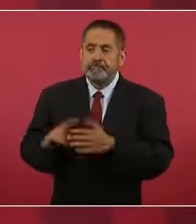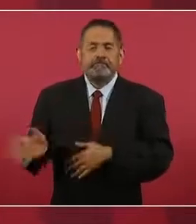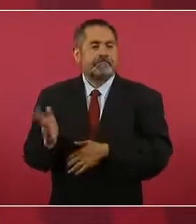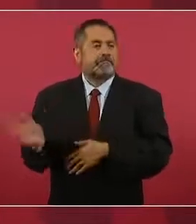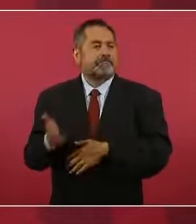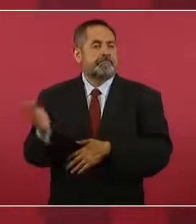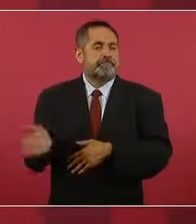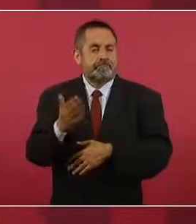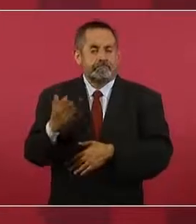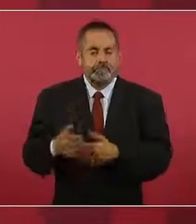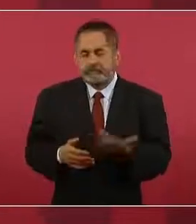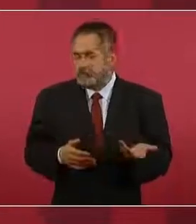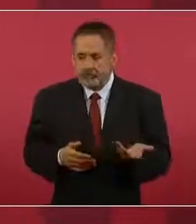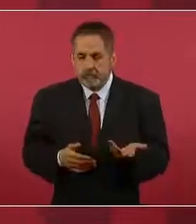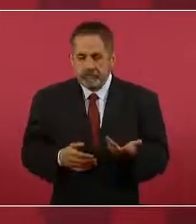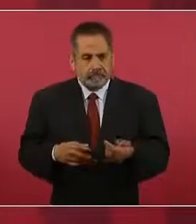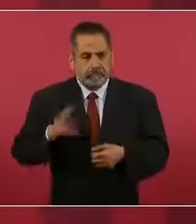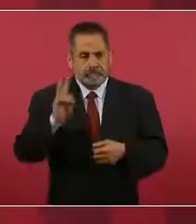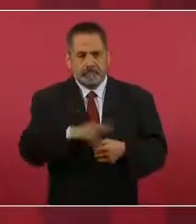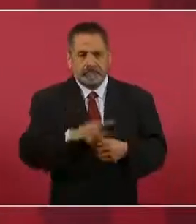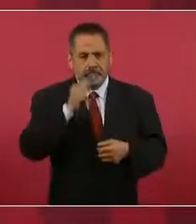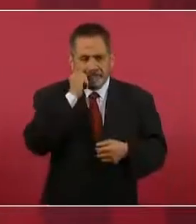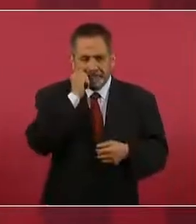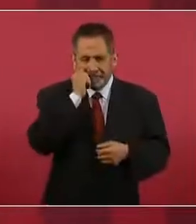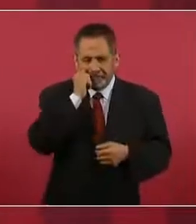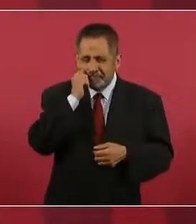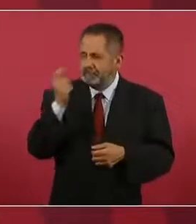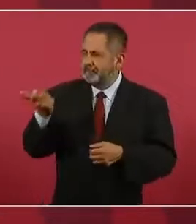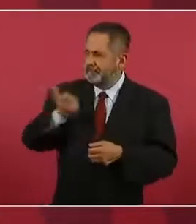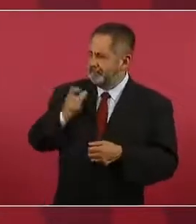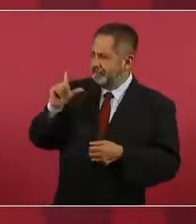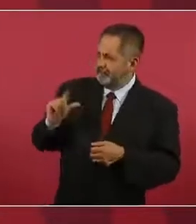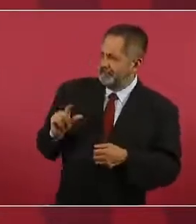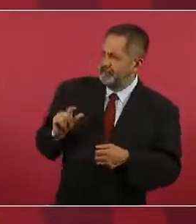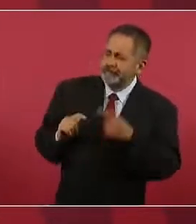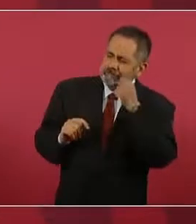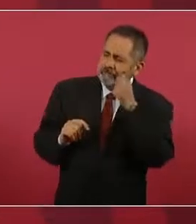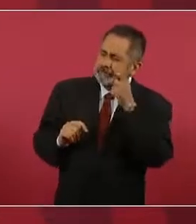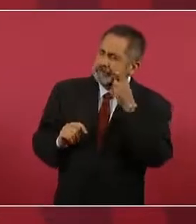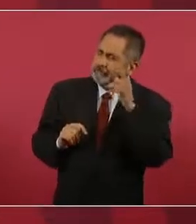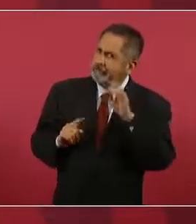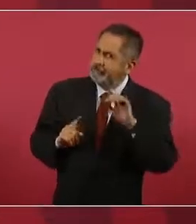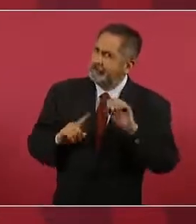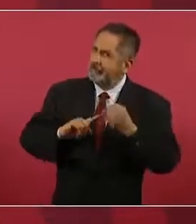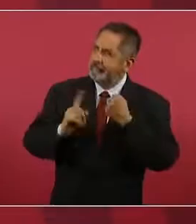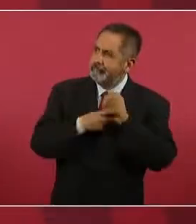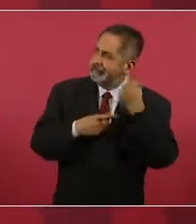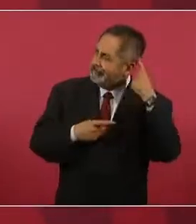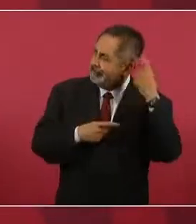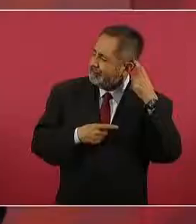Entonces, no les importaba cobrar por el servicio, sí cobraban por lo otro,